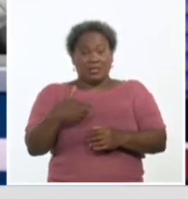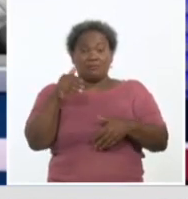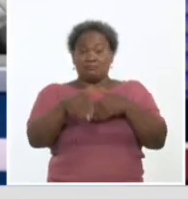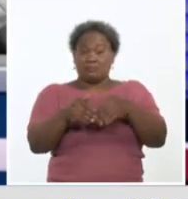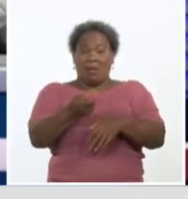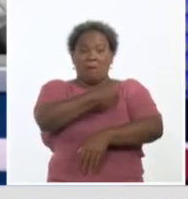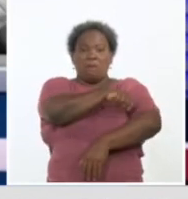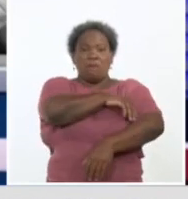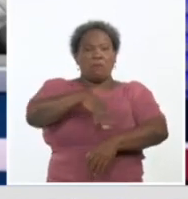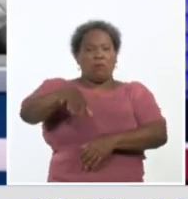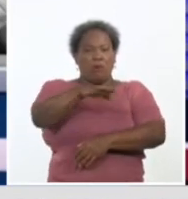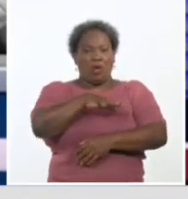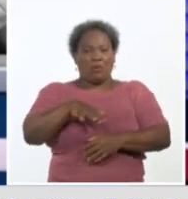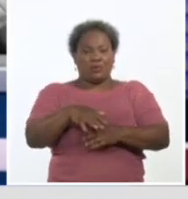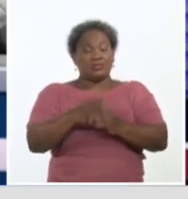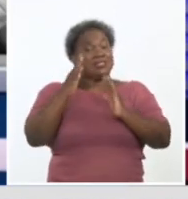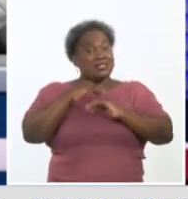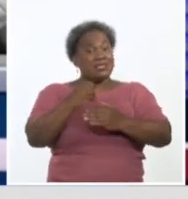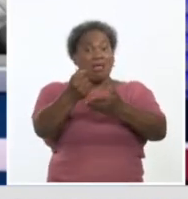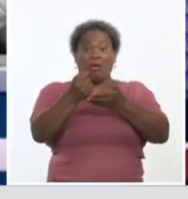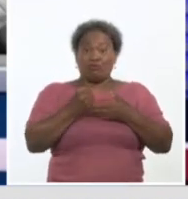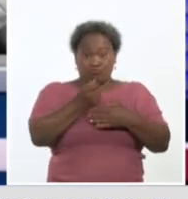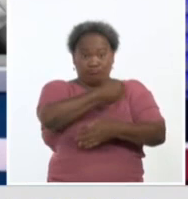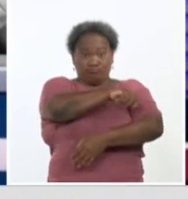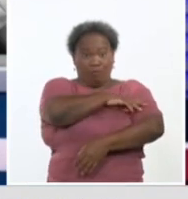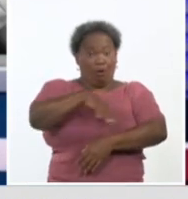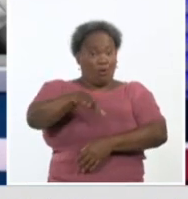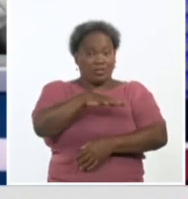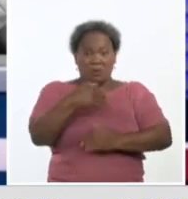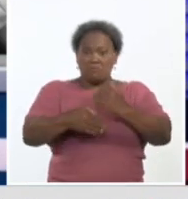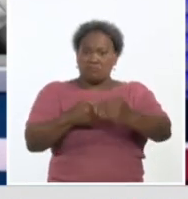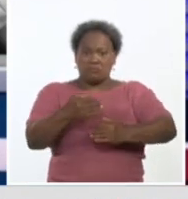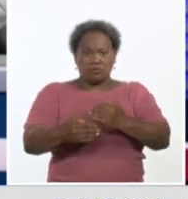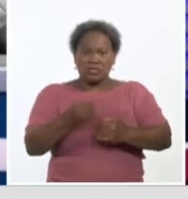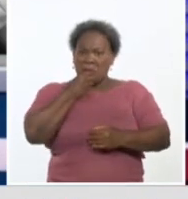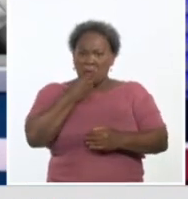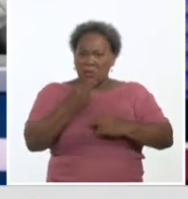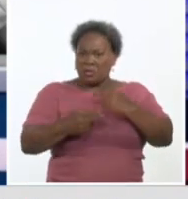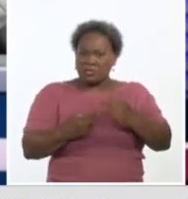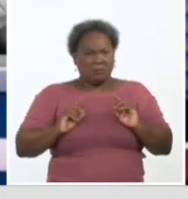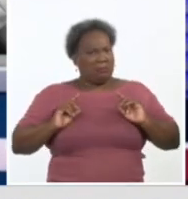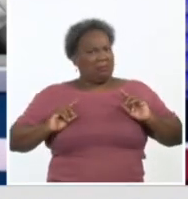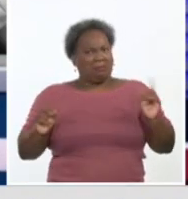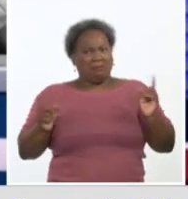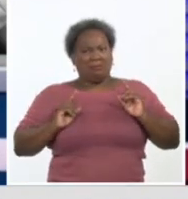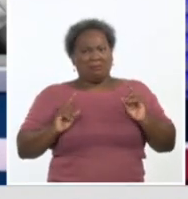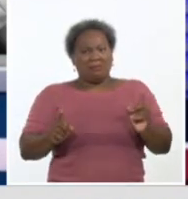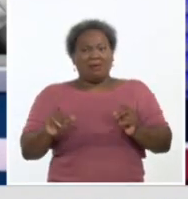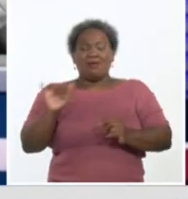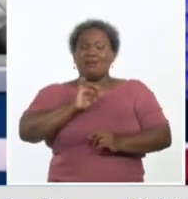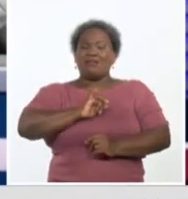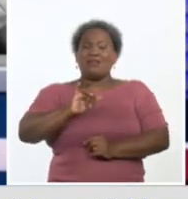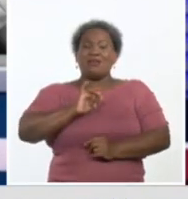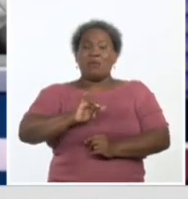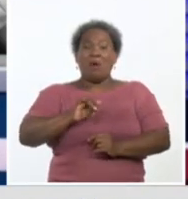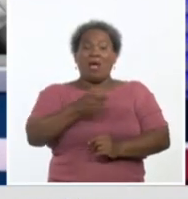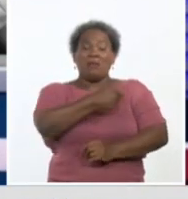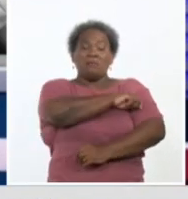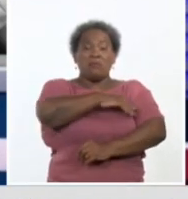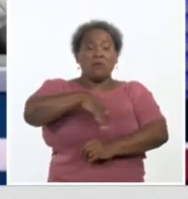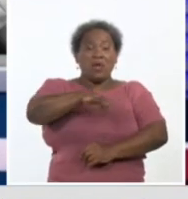población. Sin la contribución de la población ningún proceso sería posible, por tanto también para la población cubana nuestro